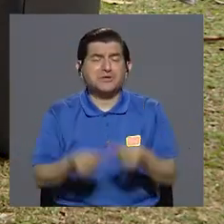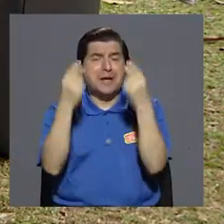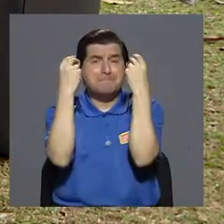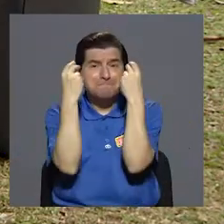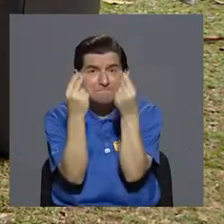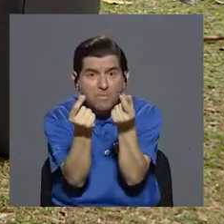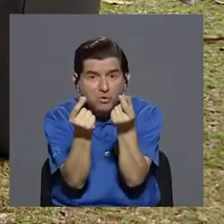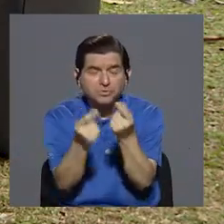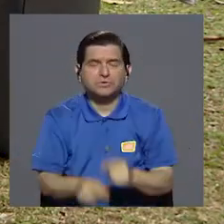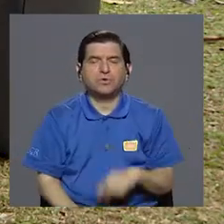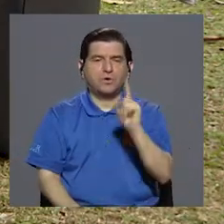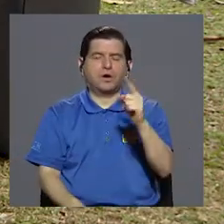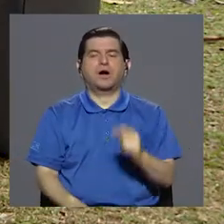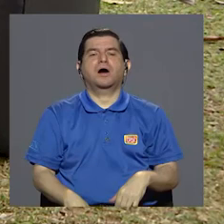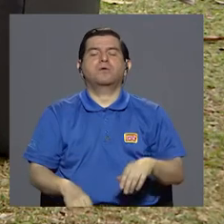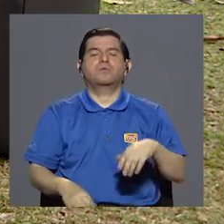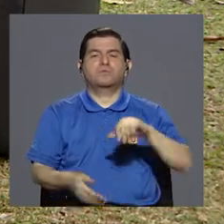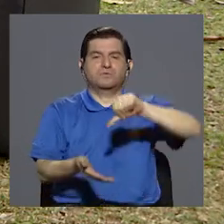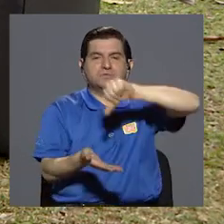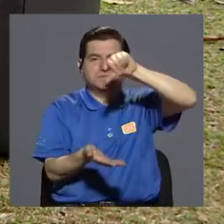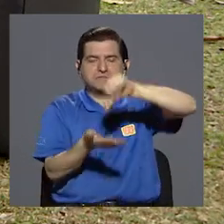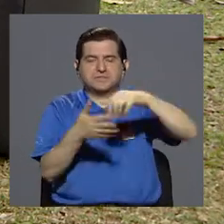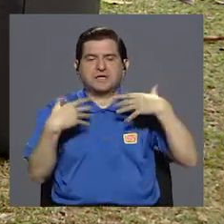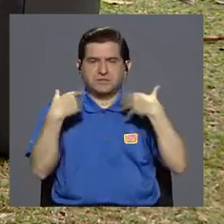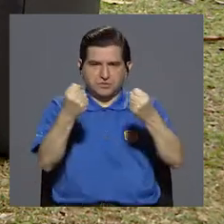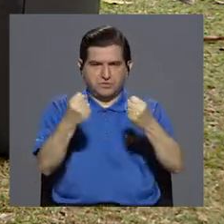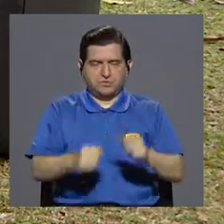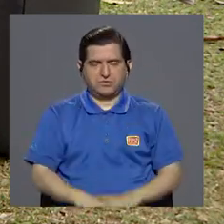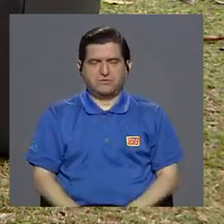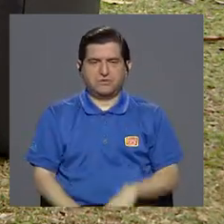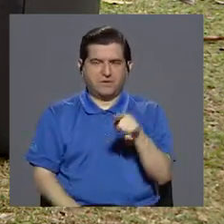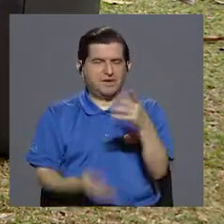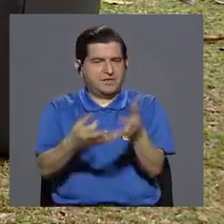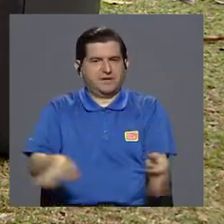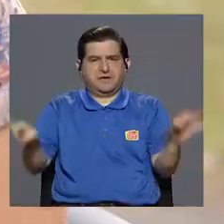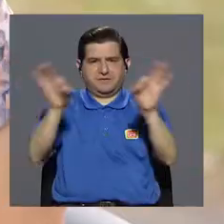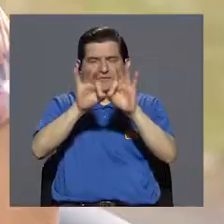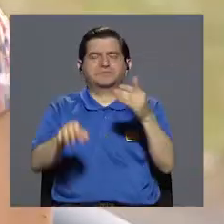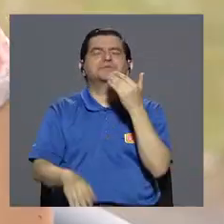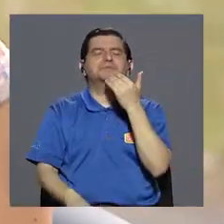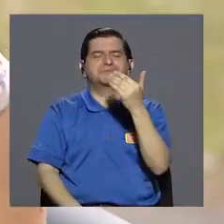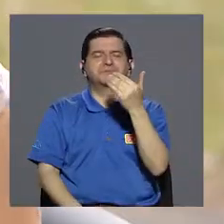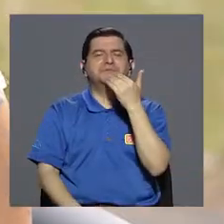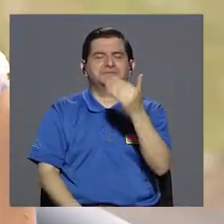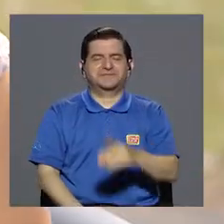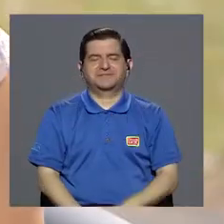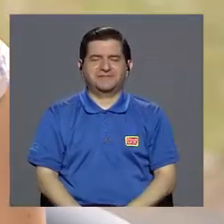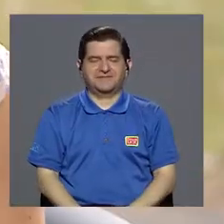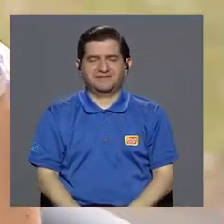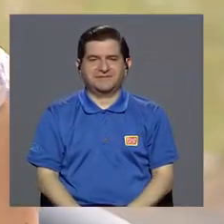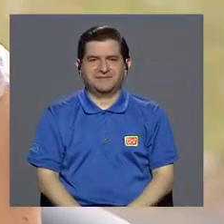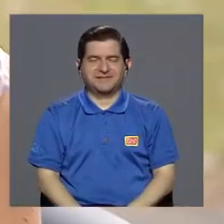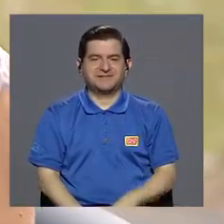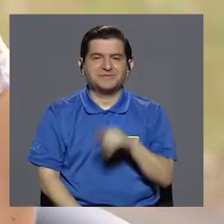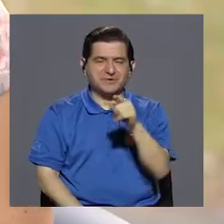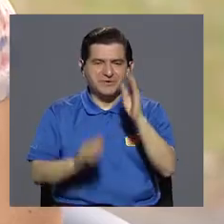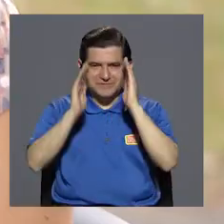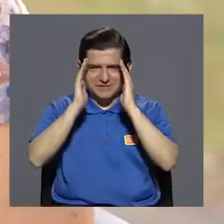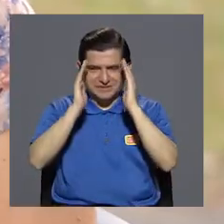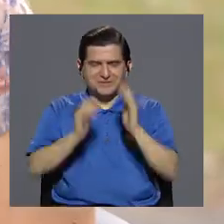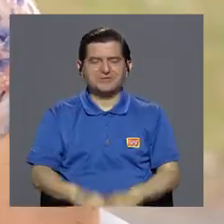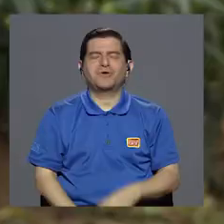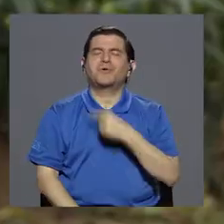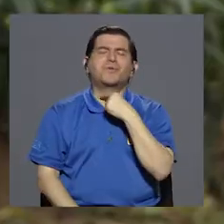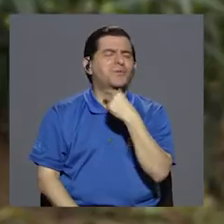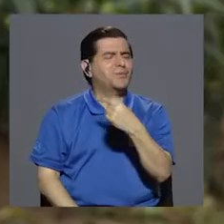persona cuanto antes a un centro de salud. Esas serían las medidas, digamos, fundamentales. Muchísimas gracias. Con mucho gusto. Muy amable por haber